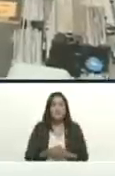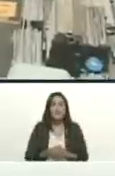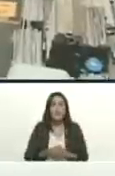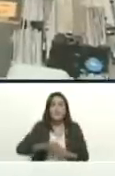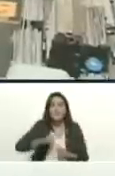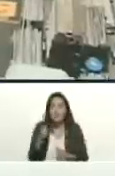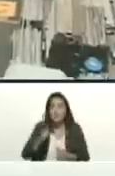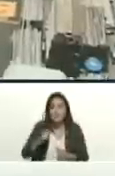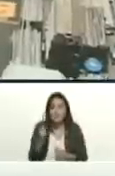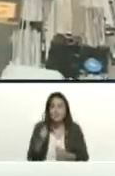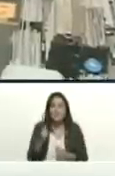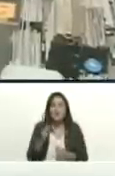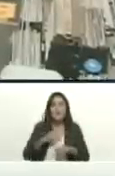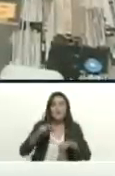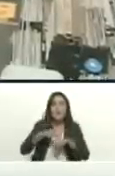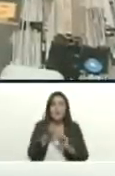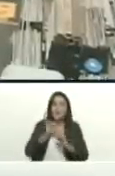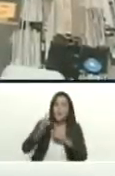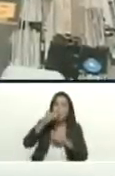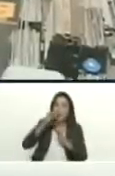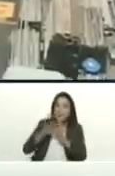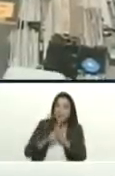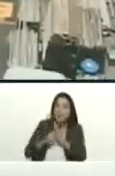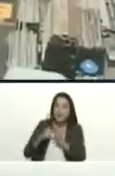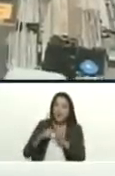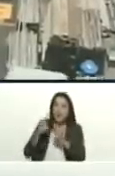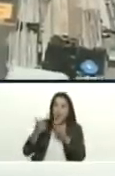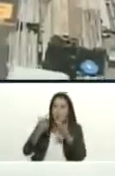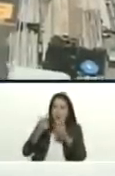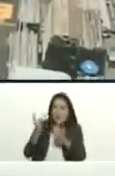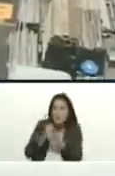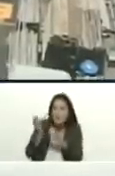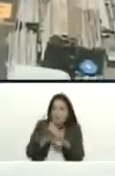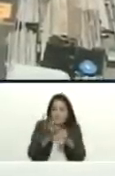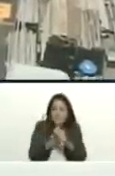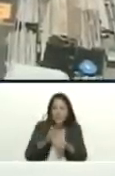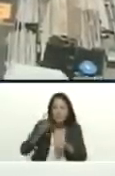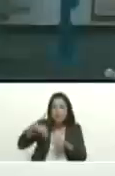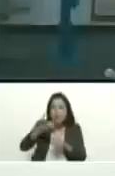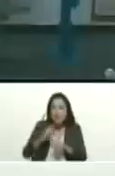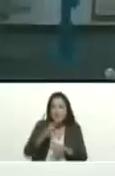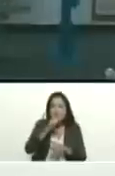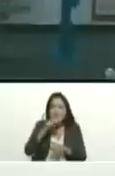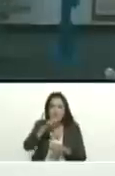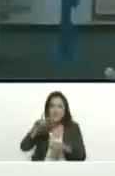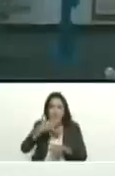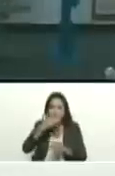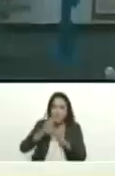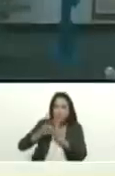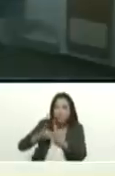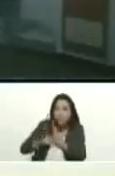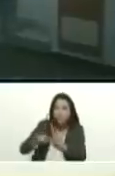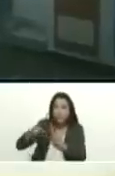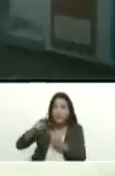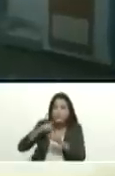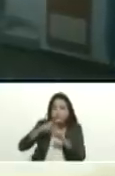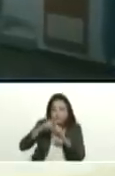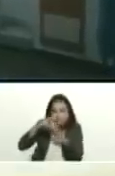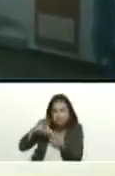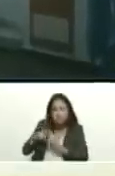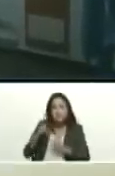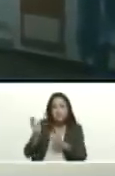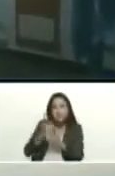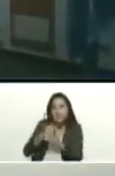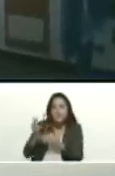directamente buscando cada uno de estos bienes descubriendo los entramados cada uno de estos bienes irá al servicio